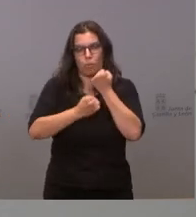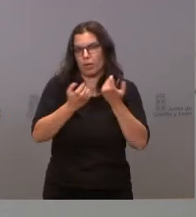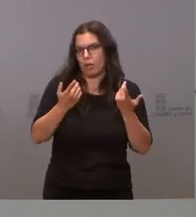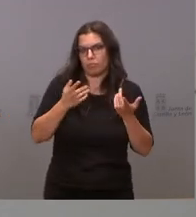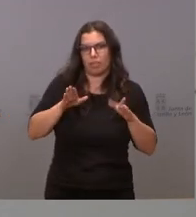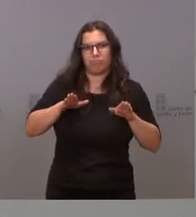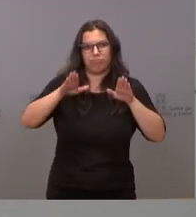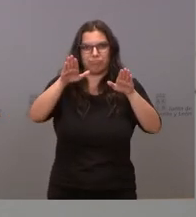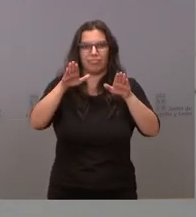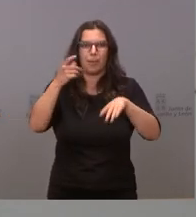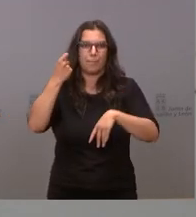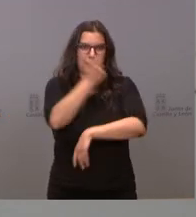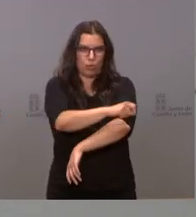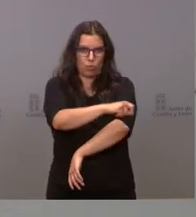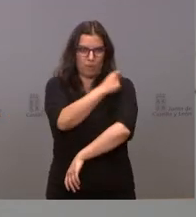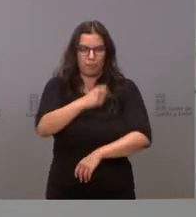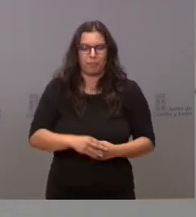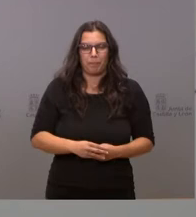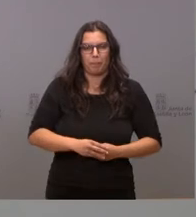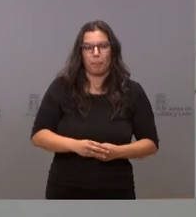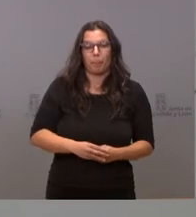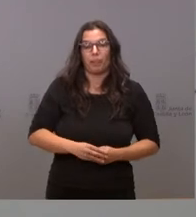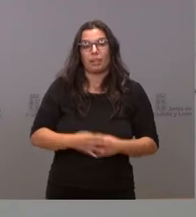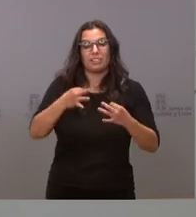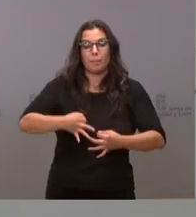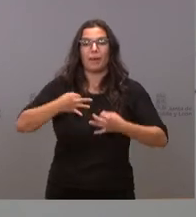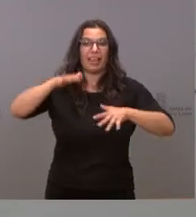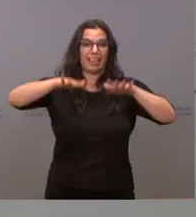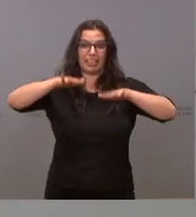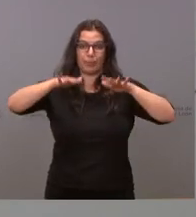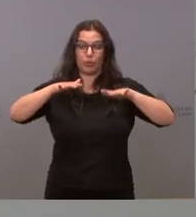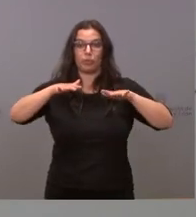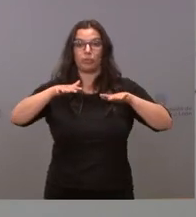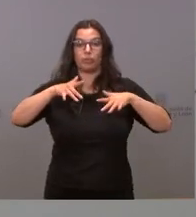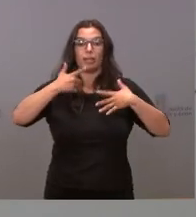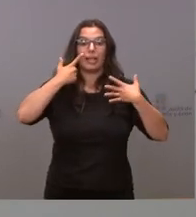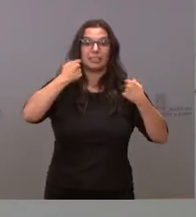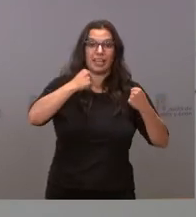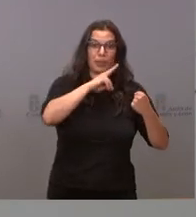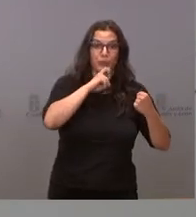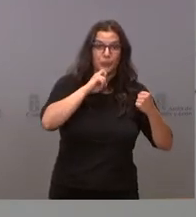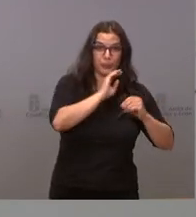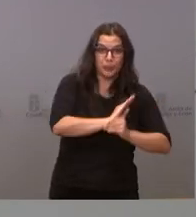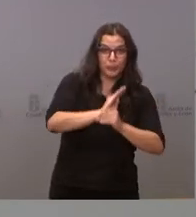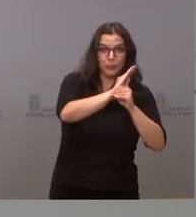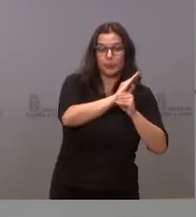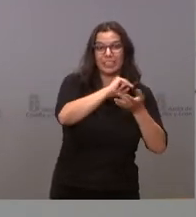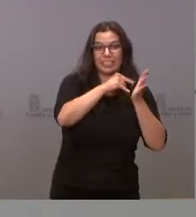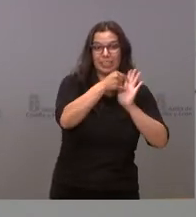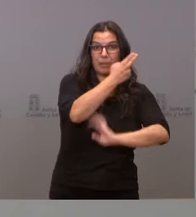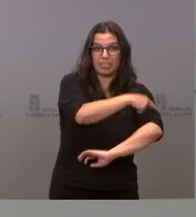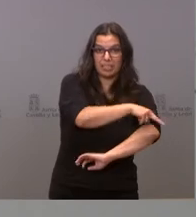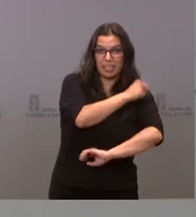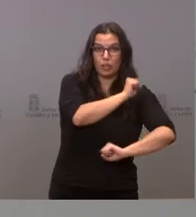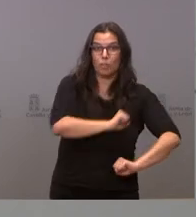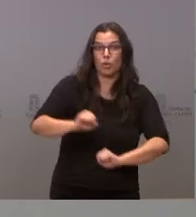Hemos mantenido siempre ese equilibrio como he dicho entre la salud de la gente, el sistema sanitario, la